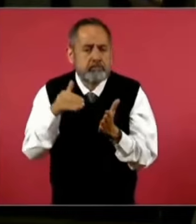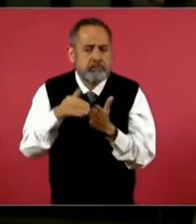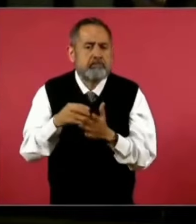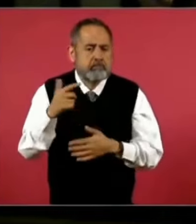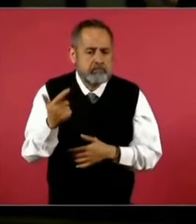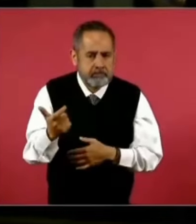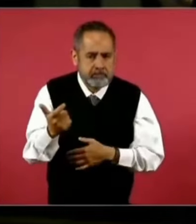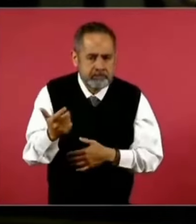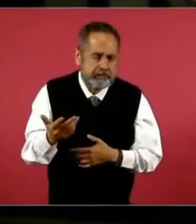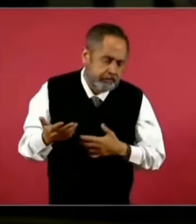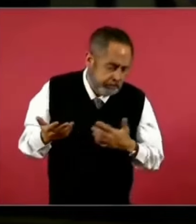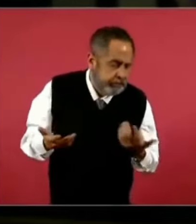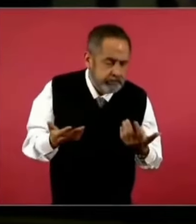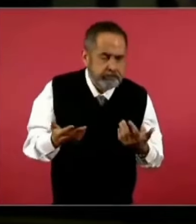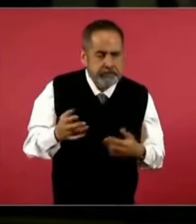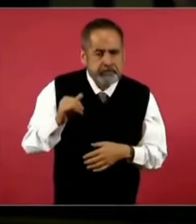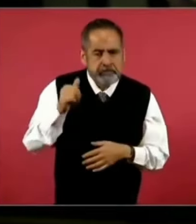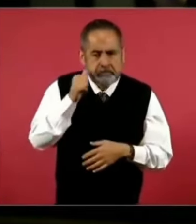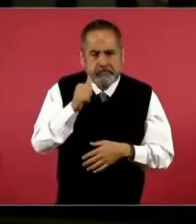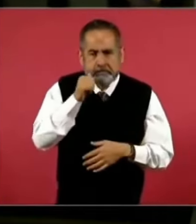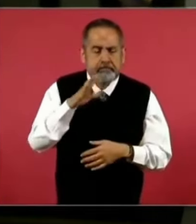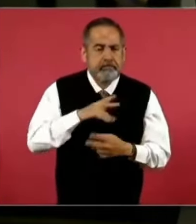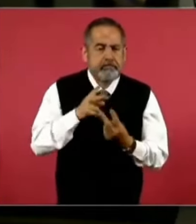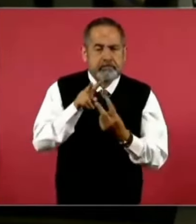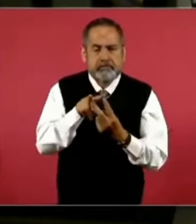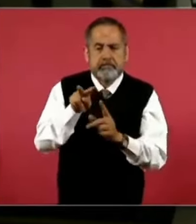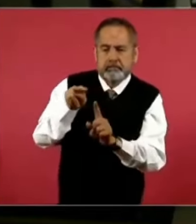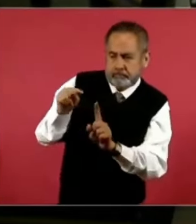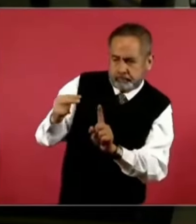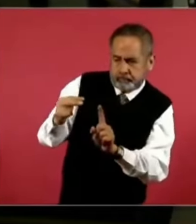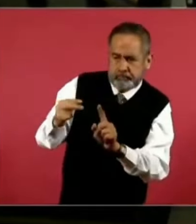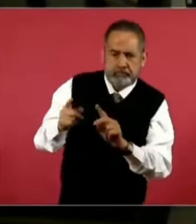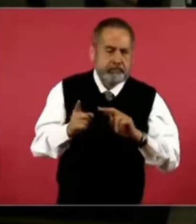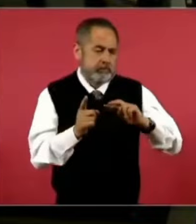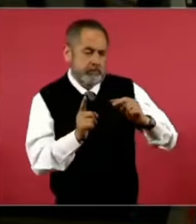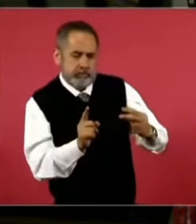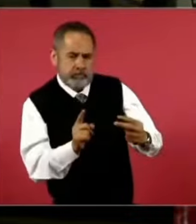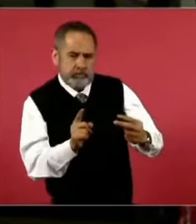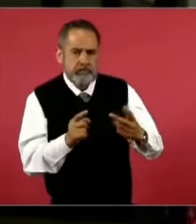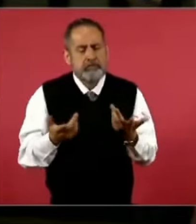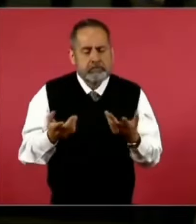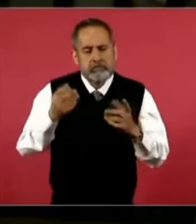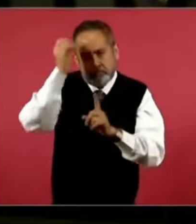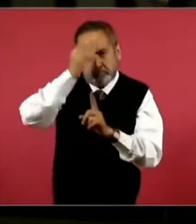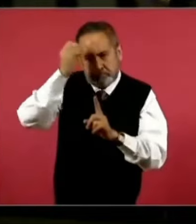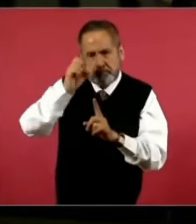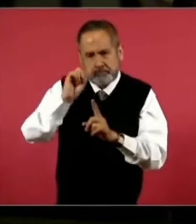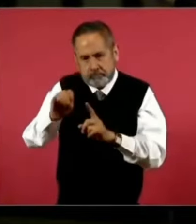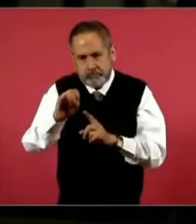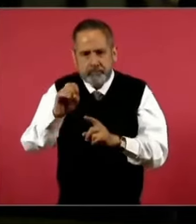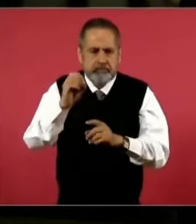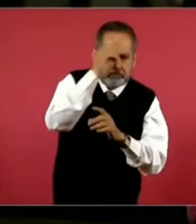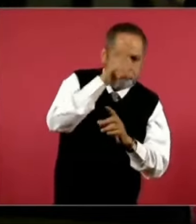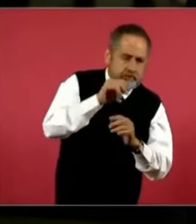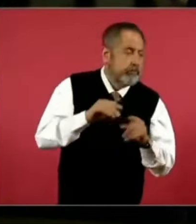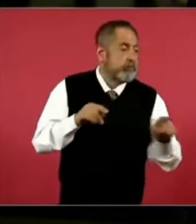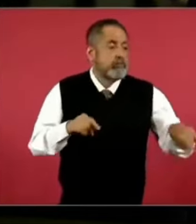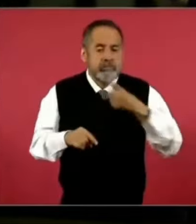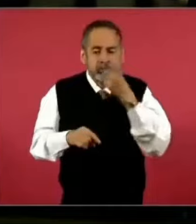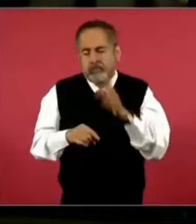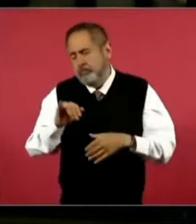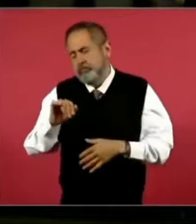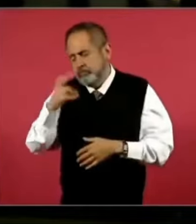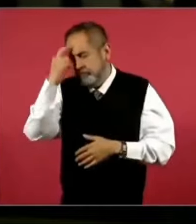En este caso, pues siempre hay dos visiones acerca de estos temas. Quien dice que sí adeudan este